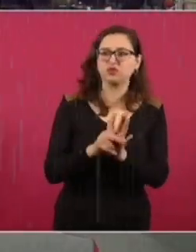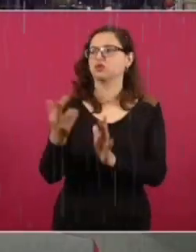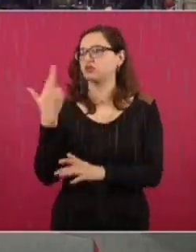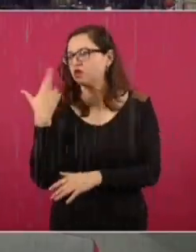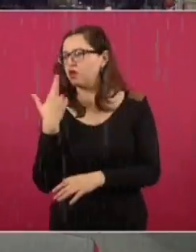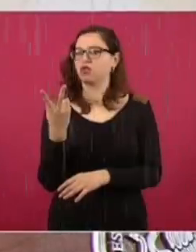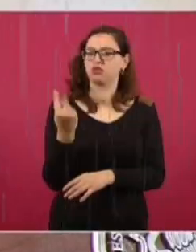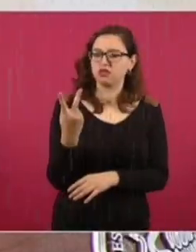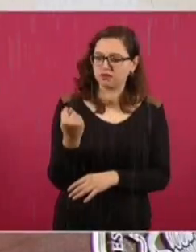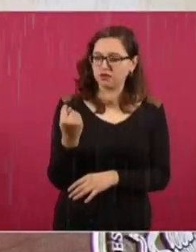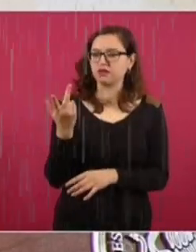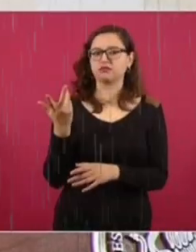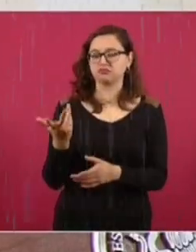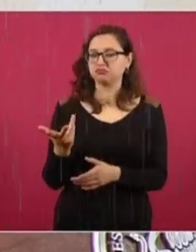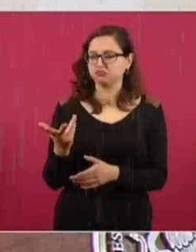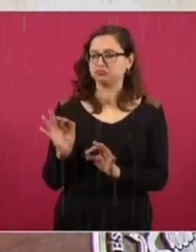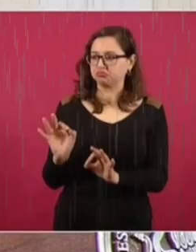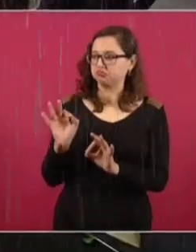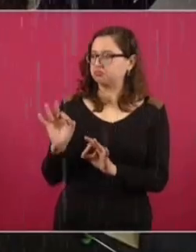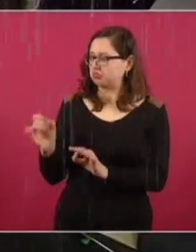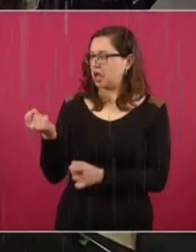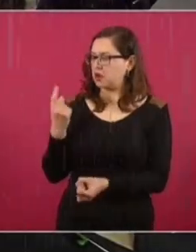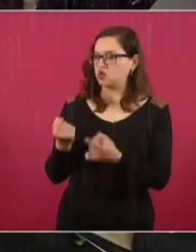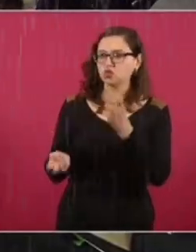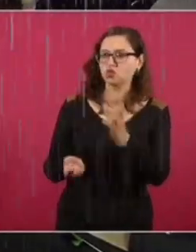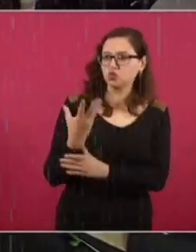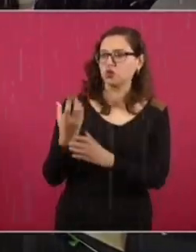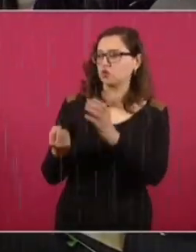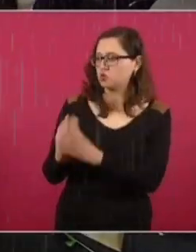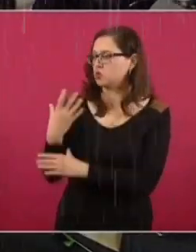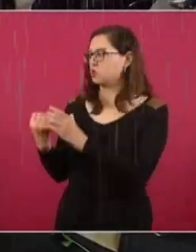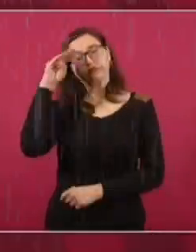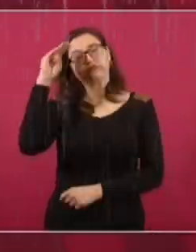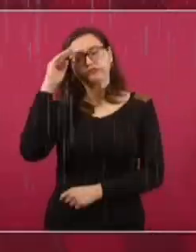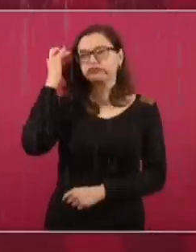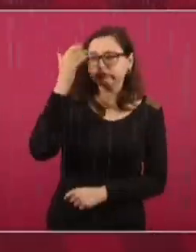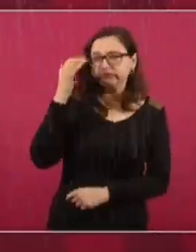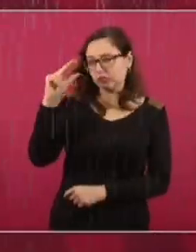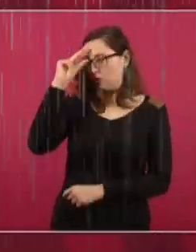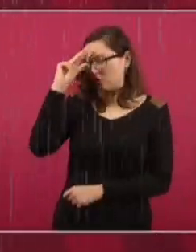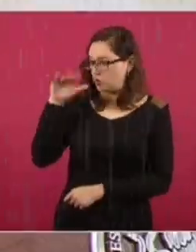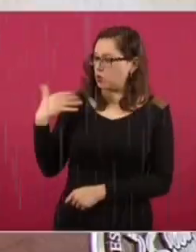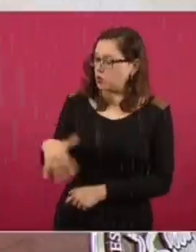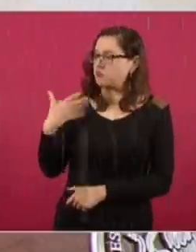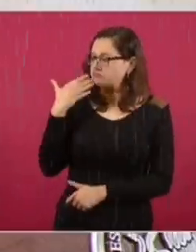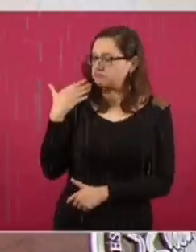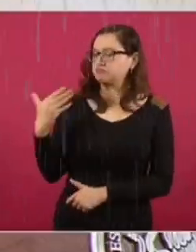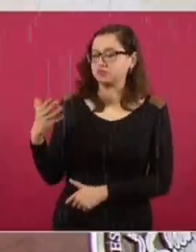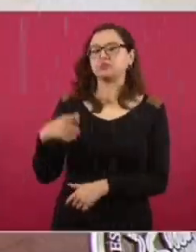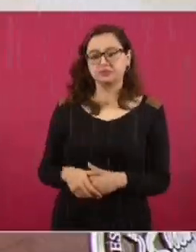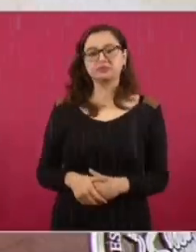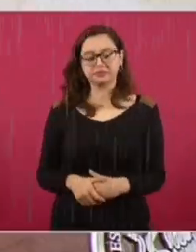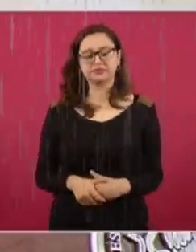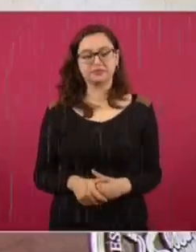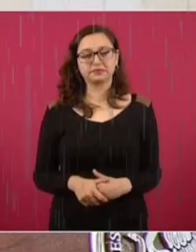televisión y en los periódicos. Pocos, pero ahí va. Más que nada en las redes. Y se molestan también los